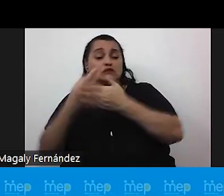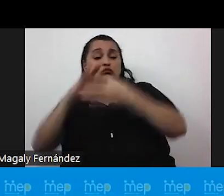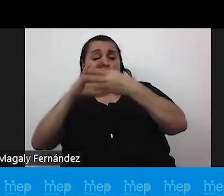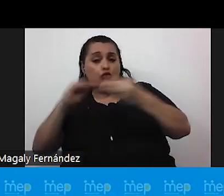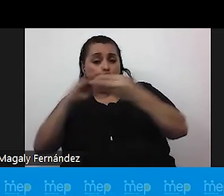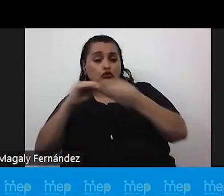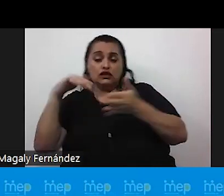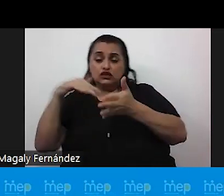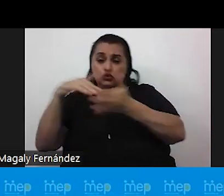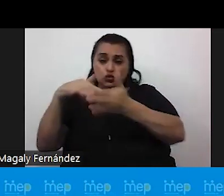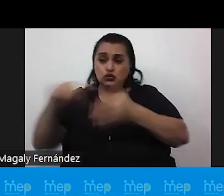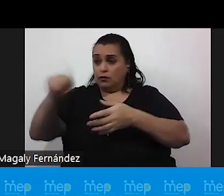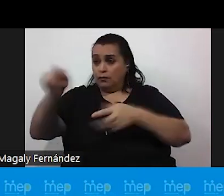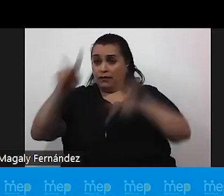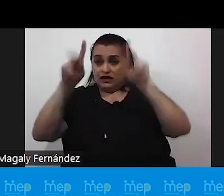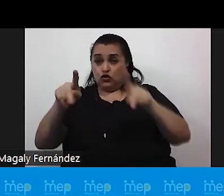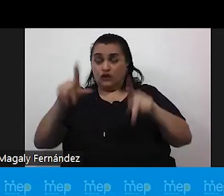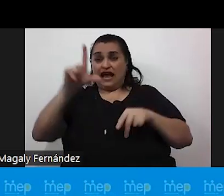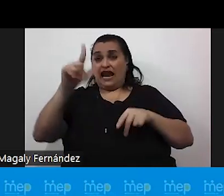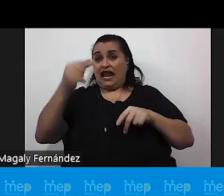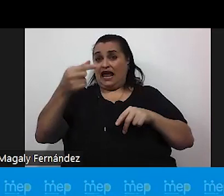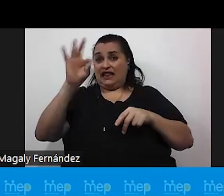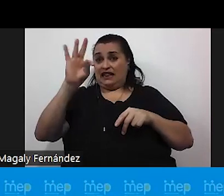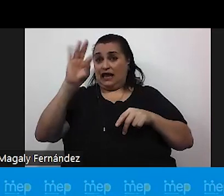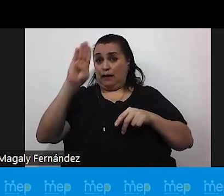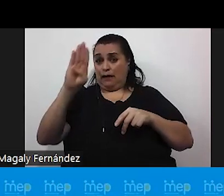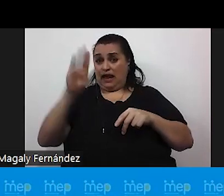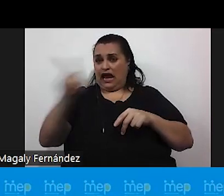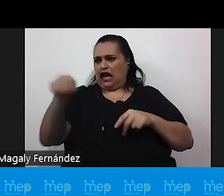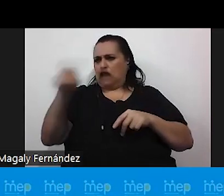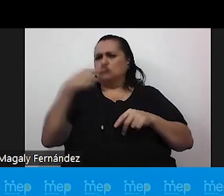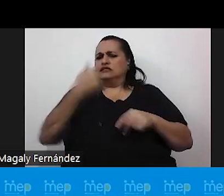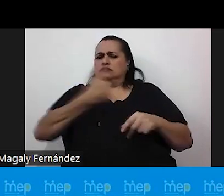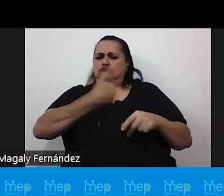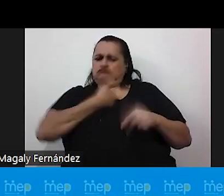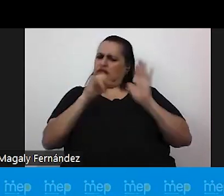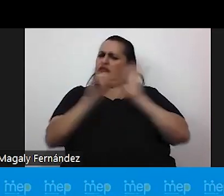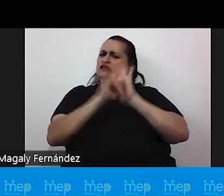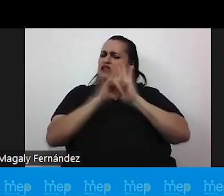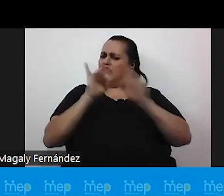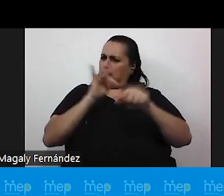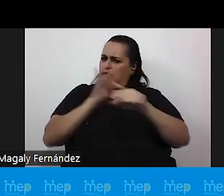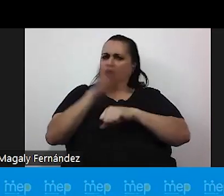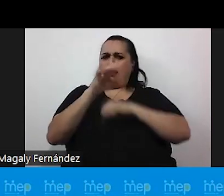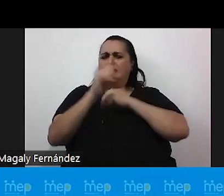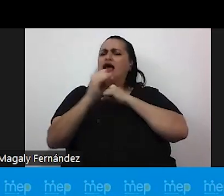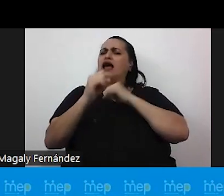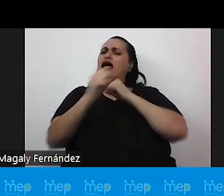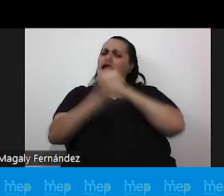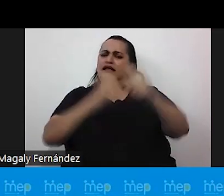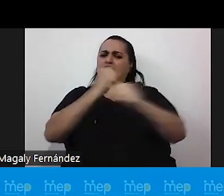de la comunidad LGTB se han autoidentificado de tempranas edades y ha sido un constante durante su vida